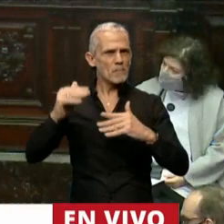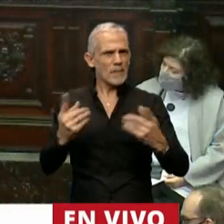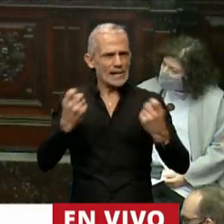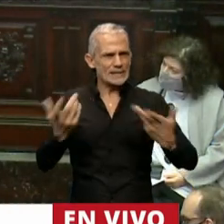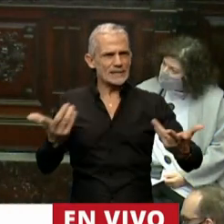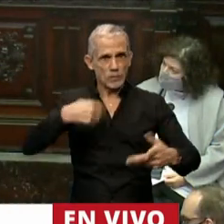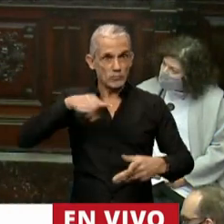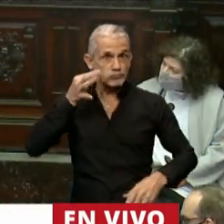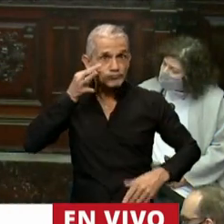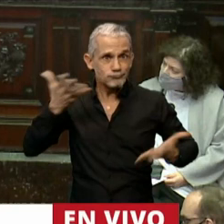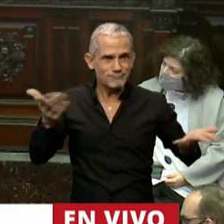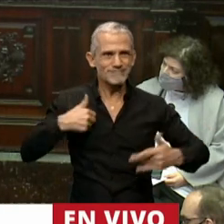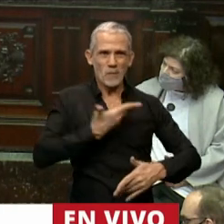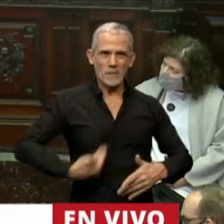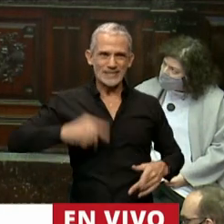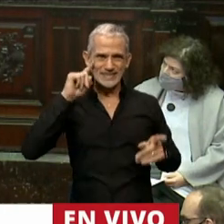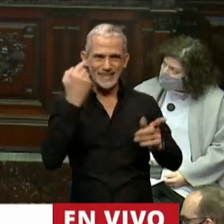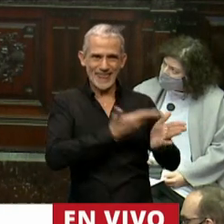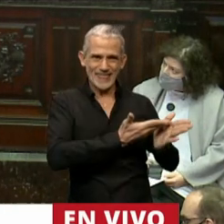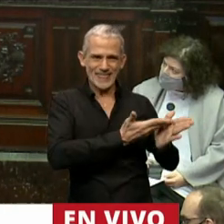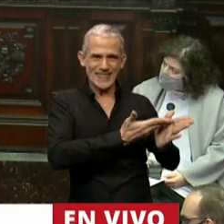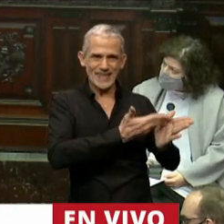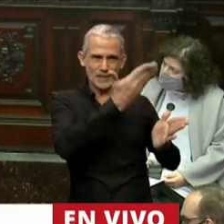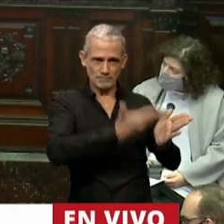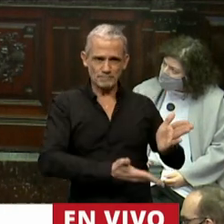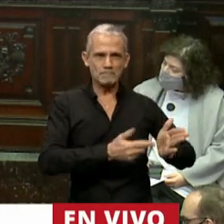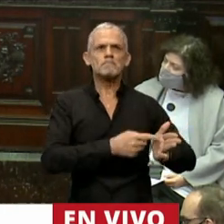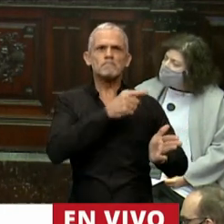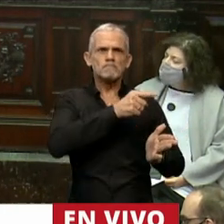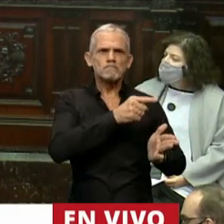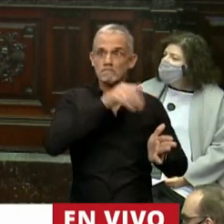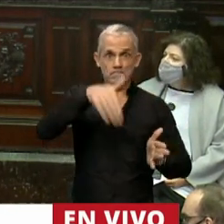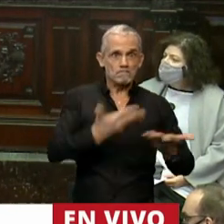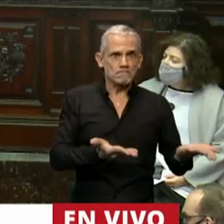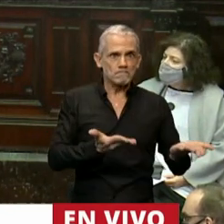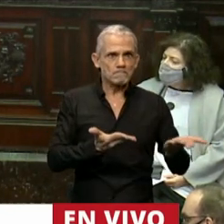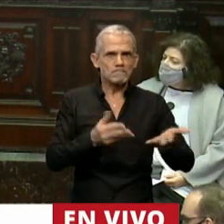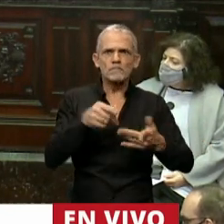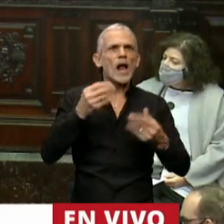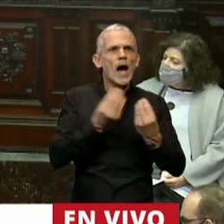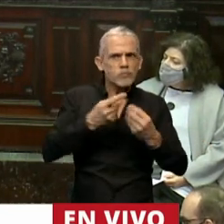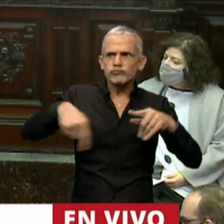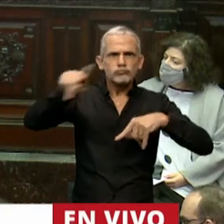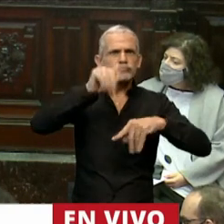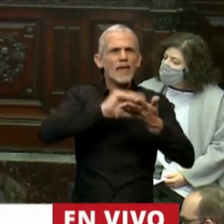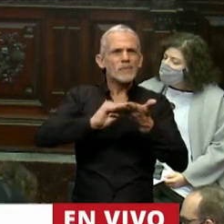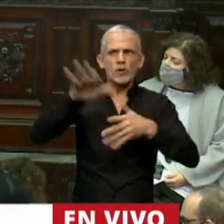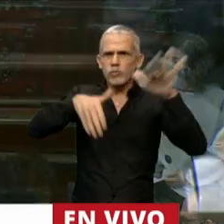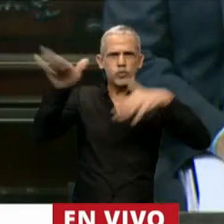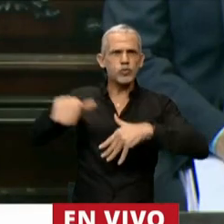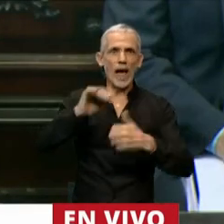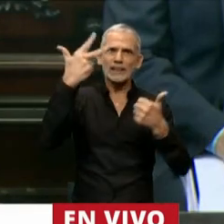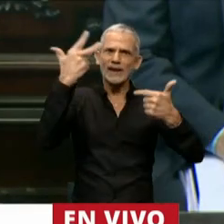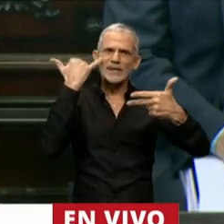dar cuenta de ello. El Presidente los ha convocado a muchos de los que están aquí. Ya en 3